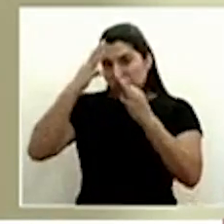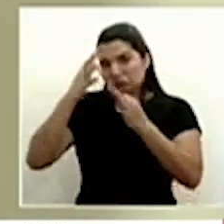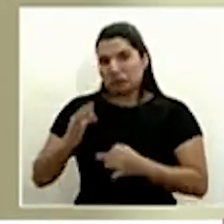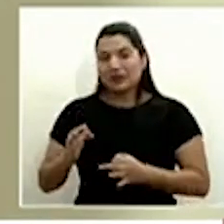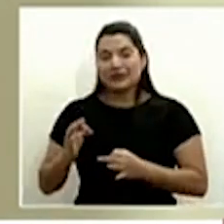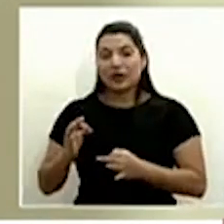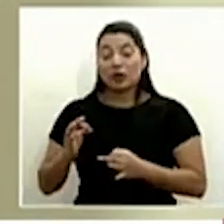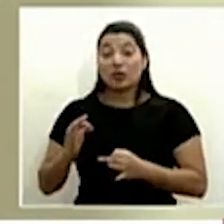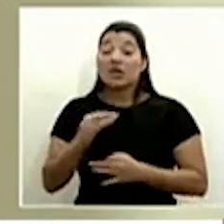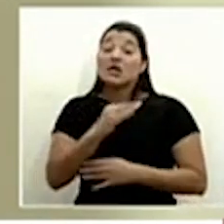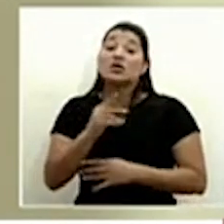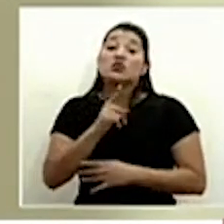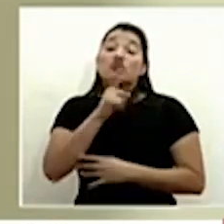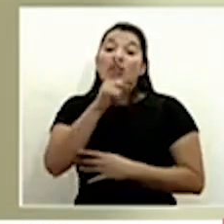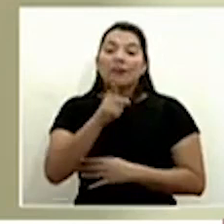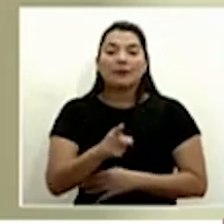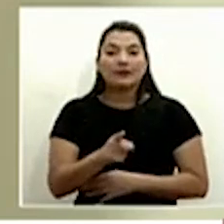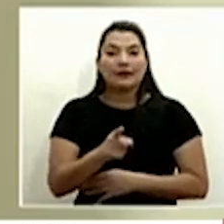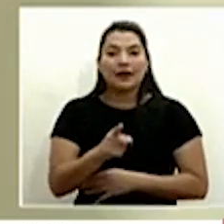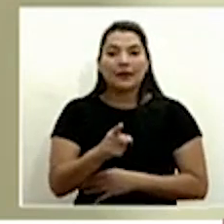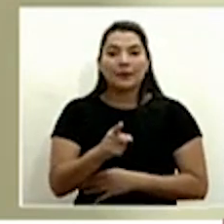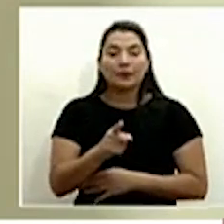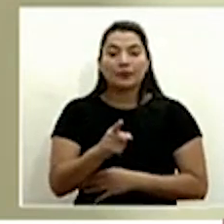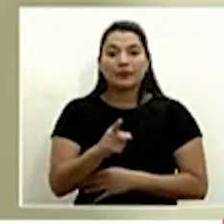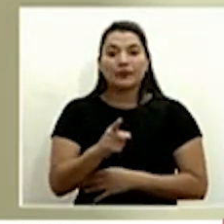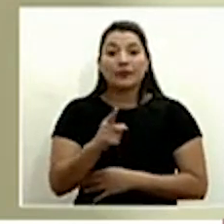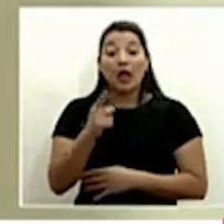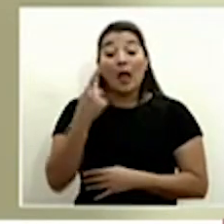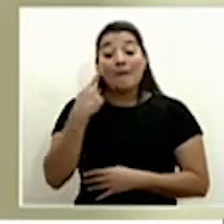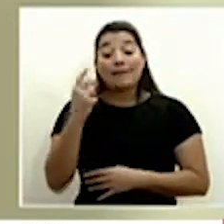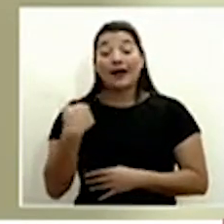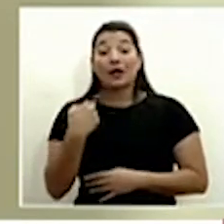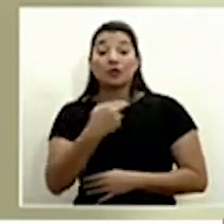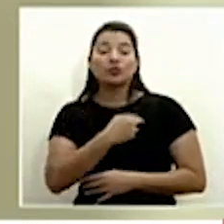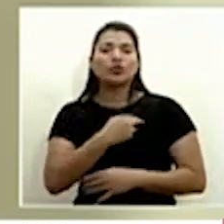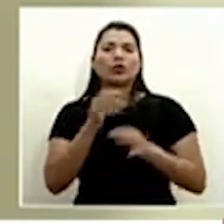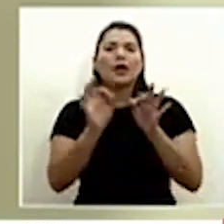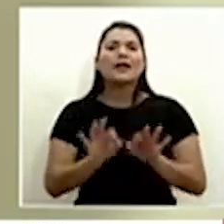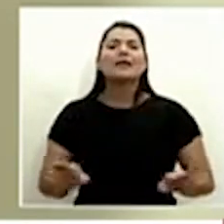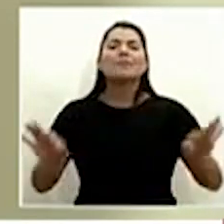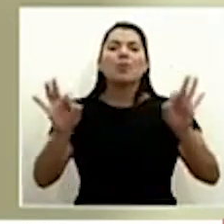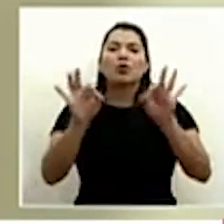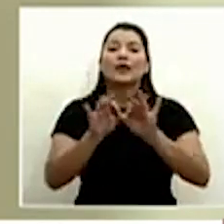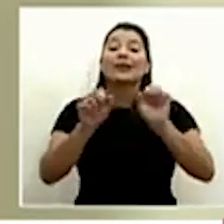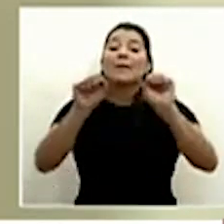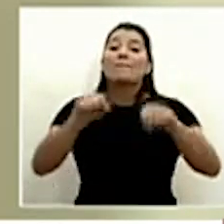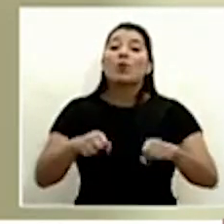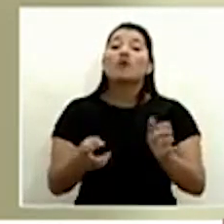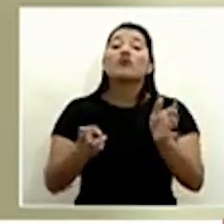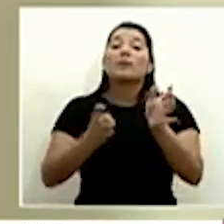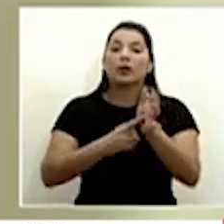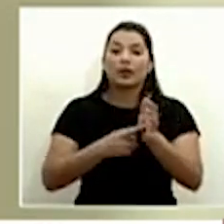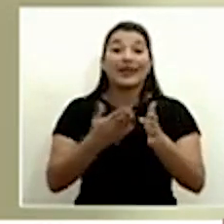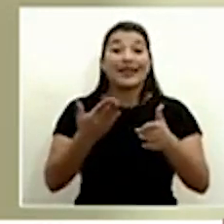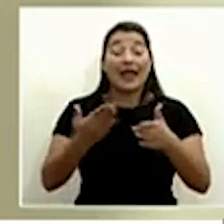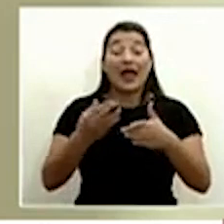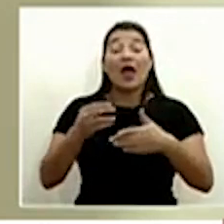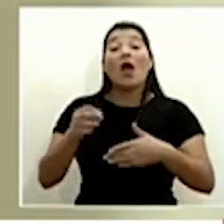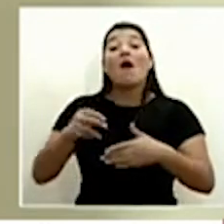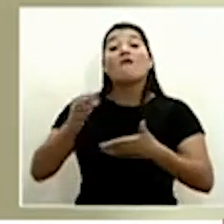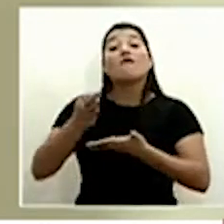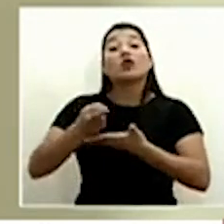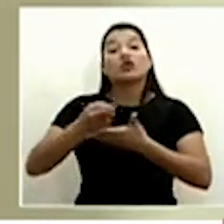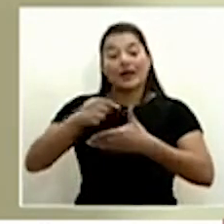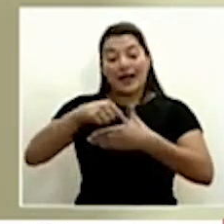Lo que la verdad es que lo que a nosotros nos interesa es reiterar que la frontera norte de nuestro país